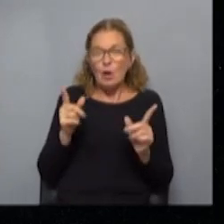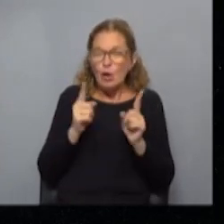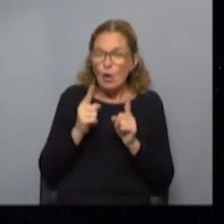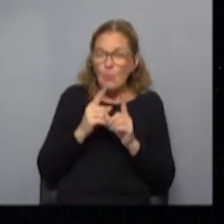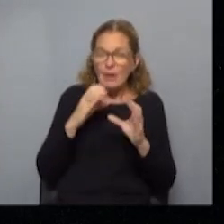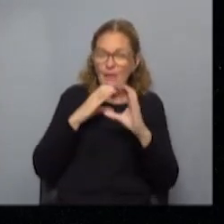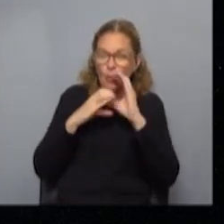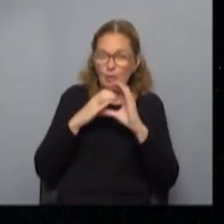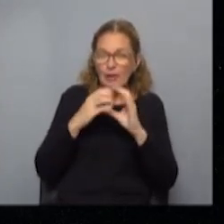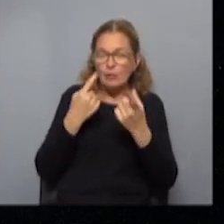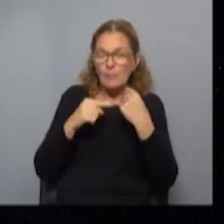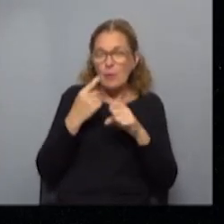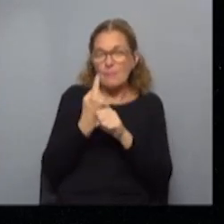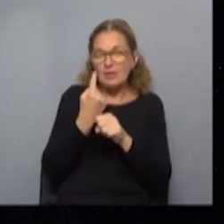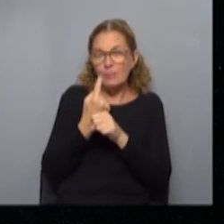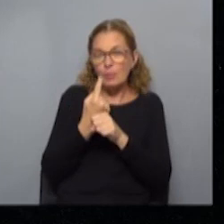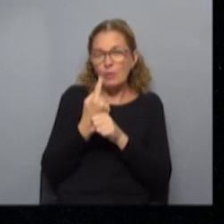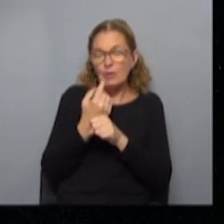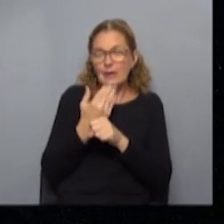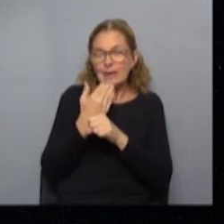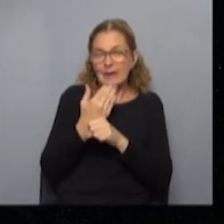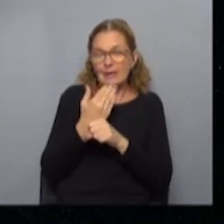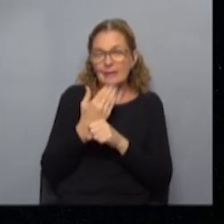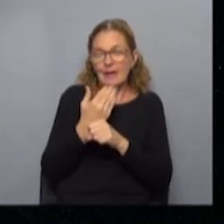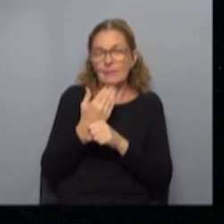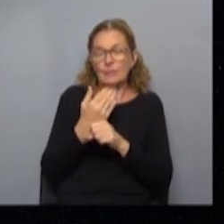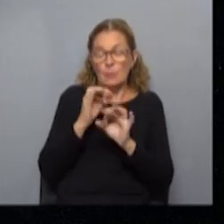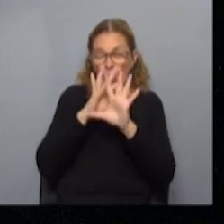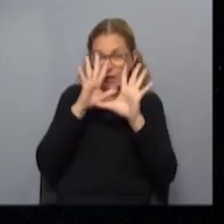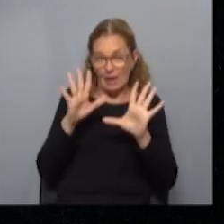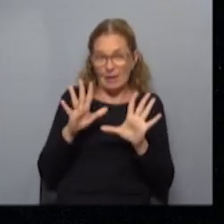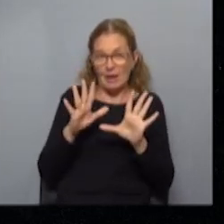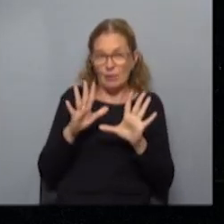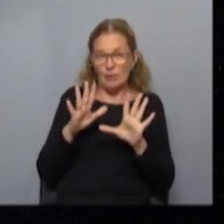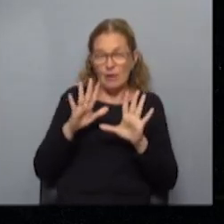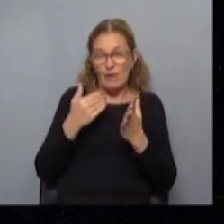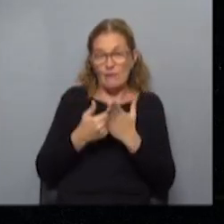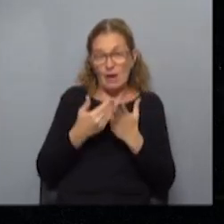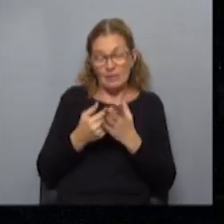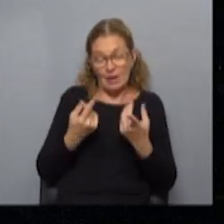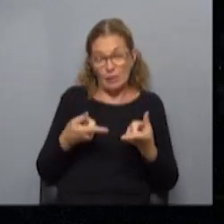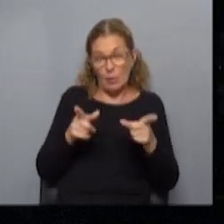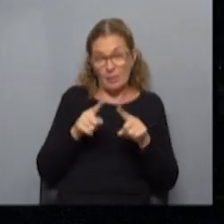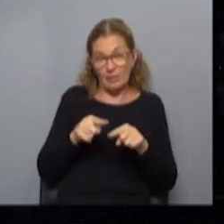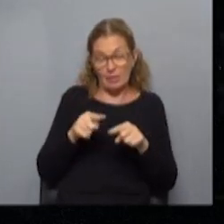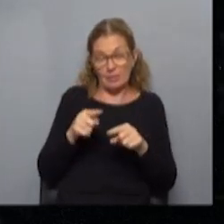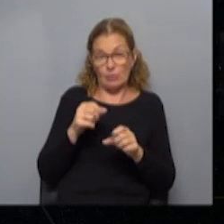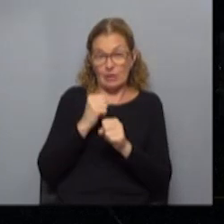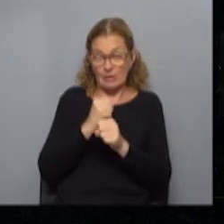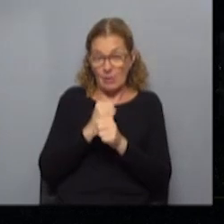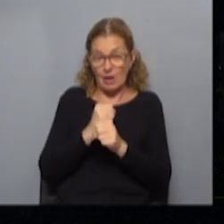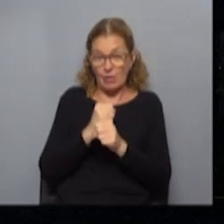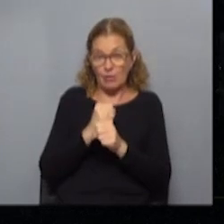la comunicación en principio atesoramos esto que nos comunicas nos queda claro que queda pendiente la recuperación de puestos de trabajo